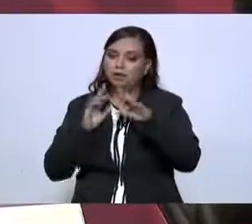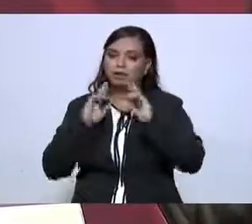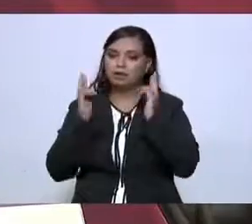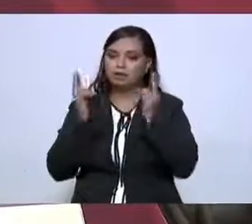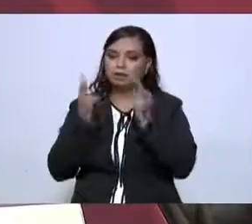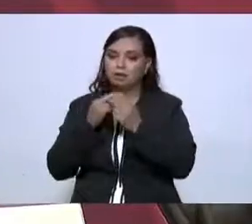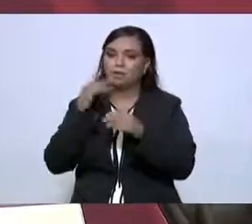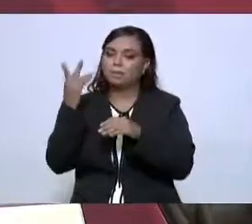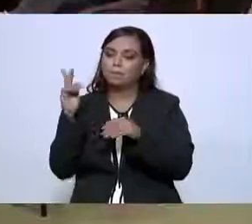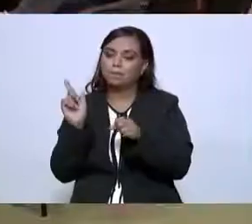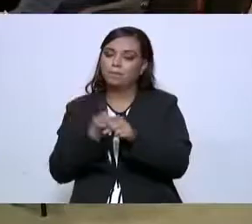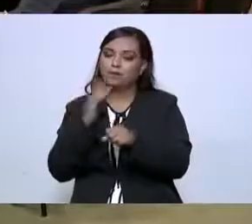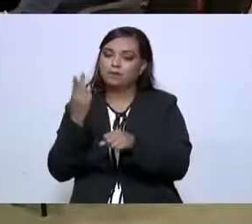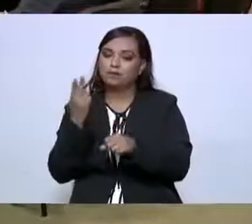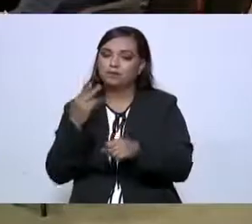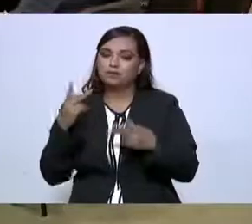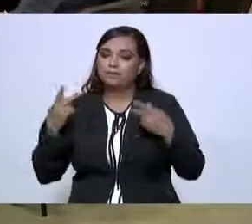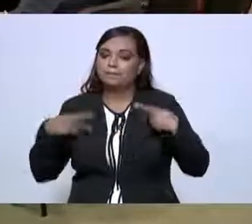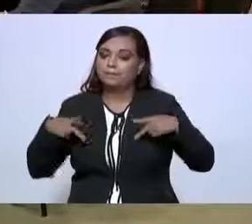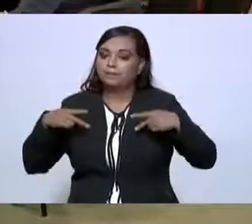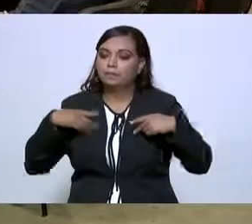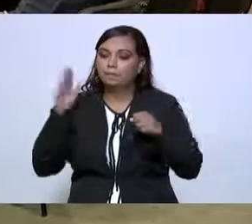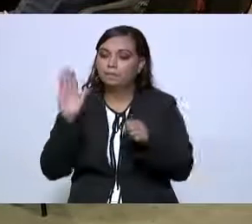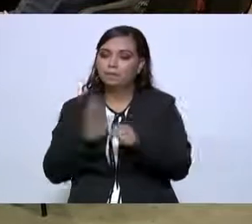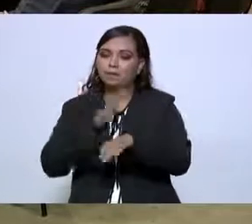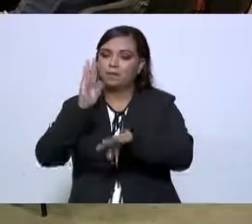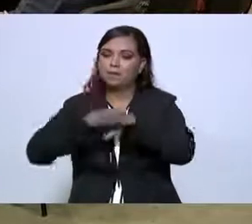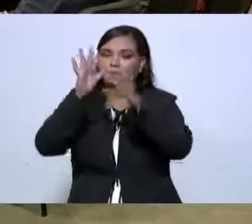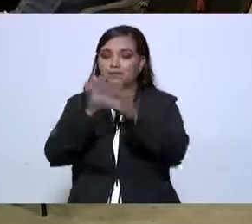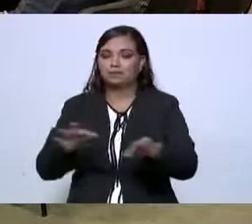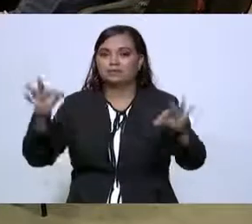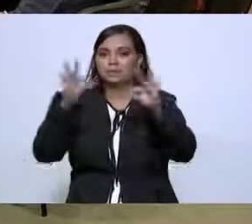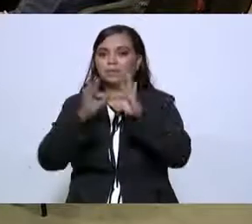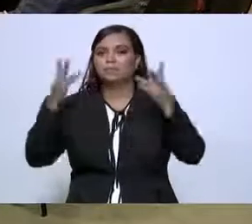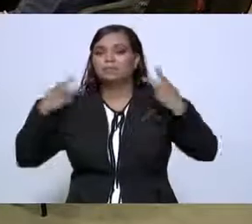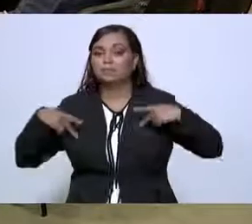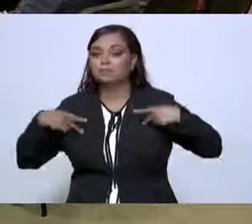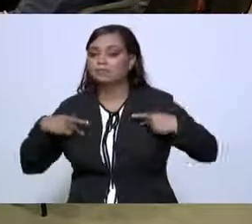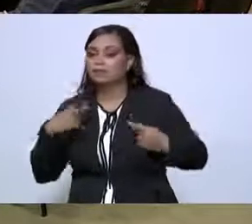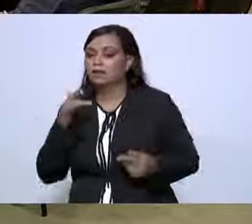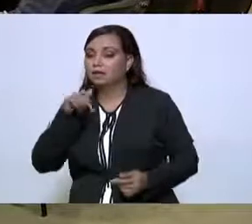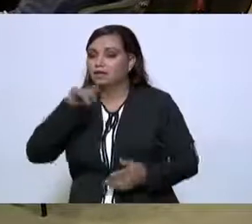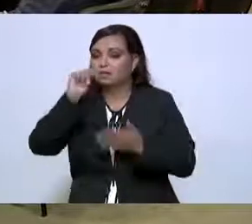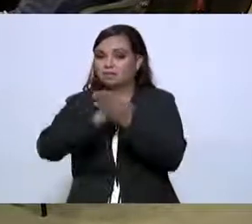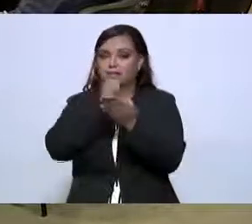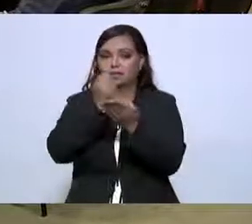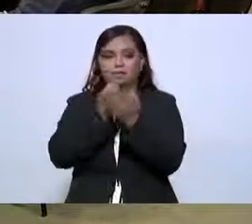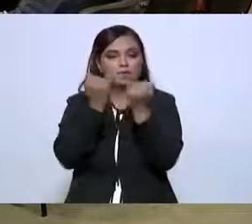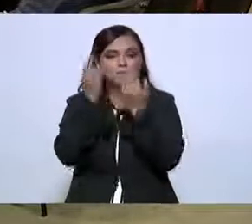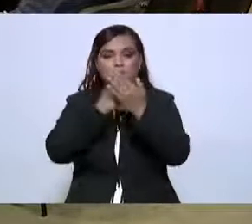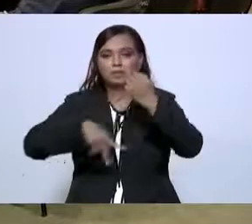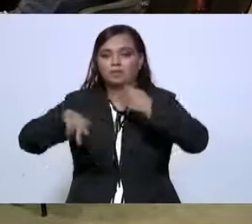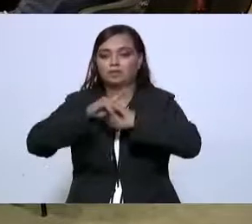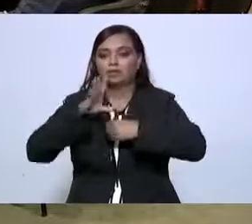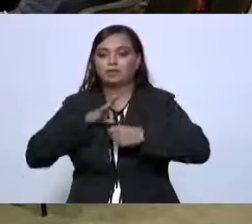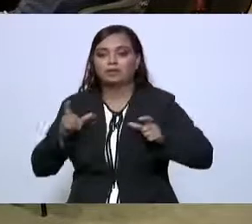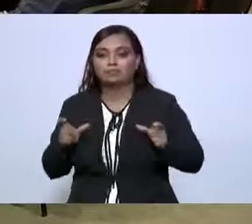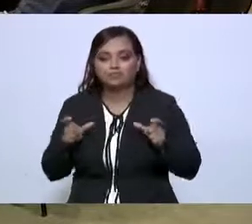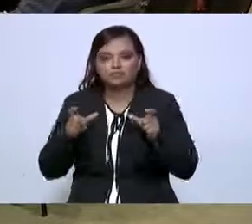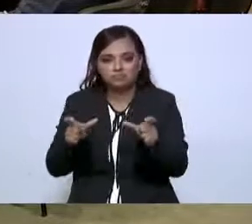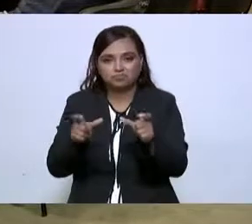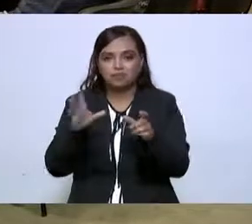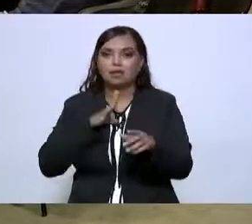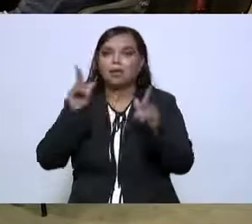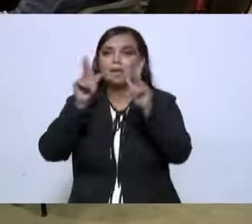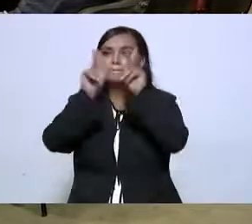tiene que personalizar, porque es lo que más le importa a la gente en Tamaulipas y en el país, que haya seguridad, que